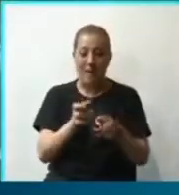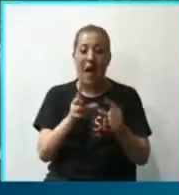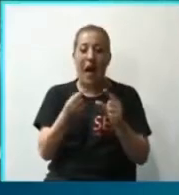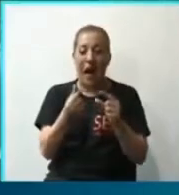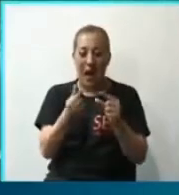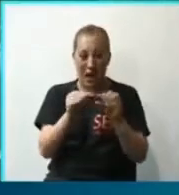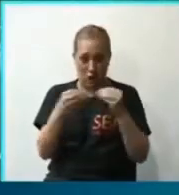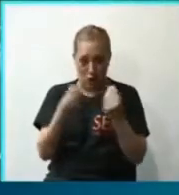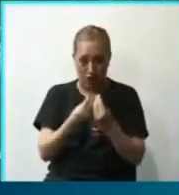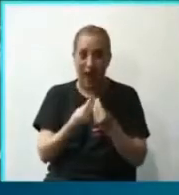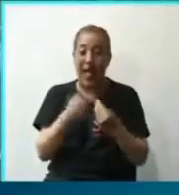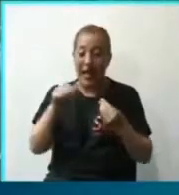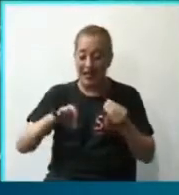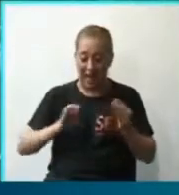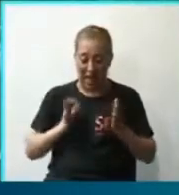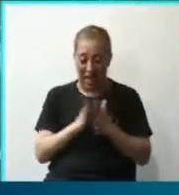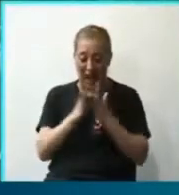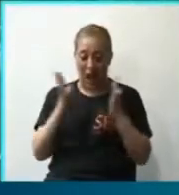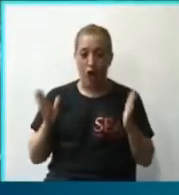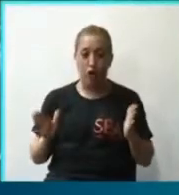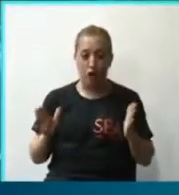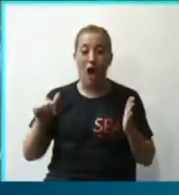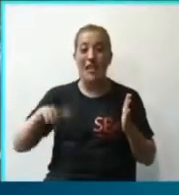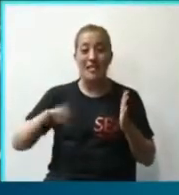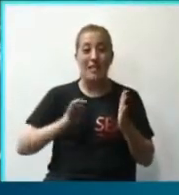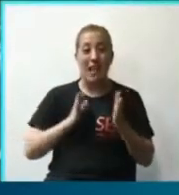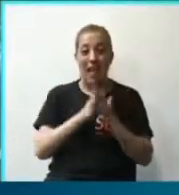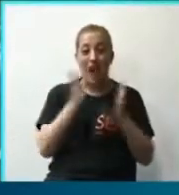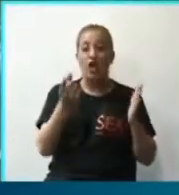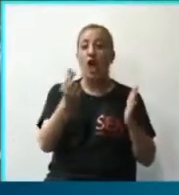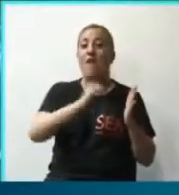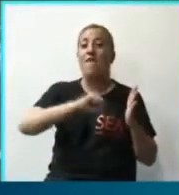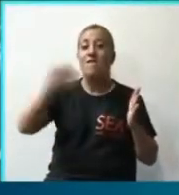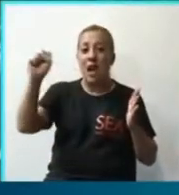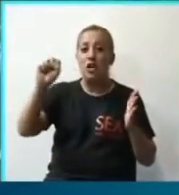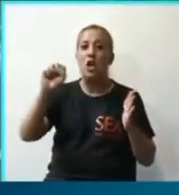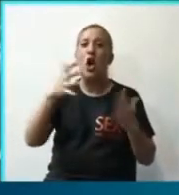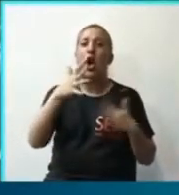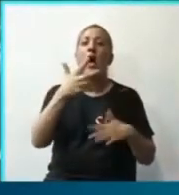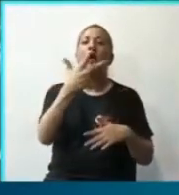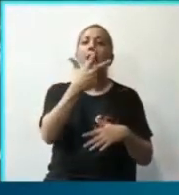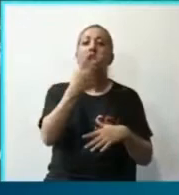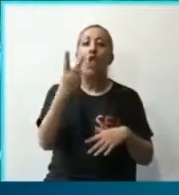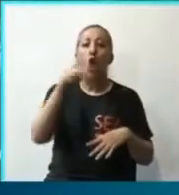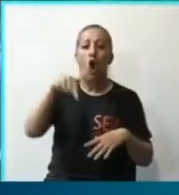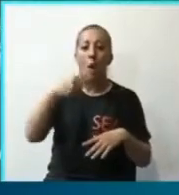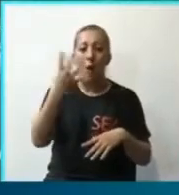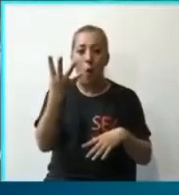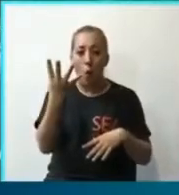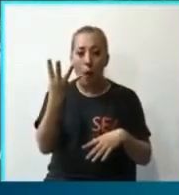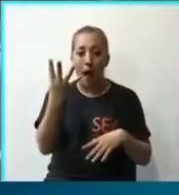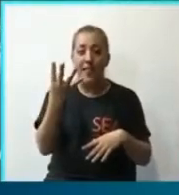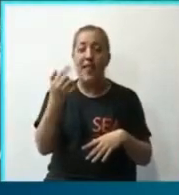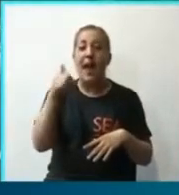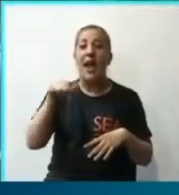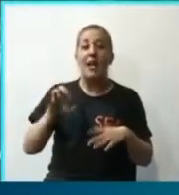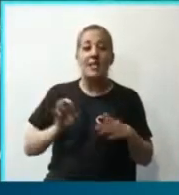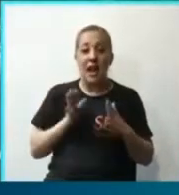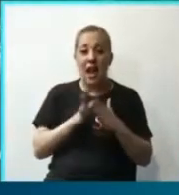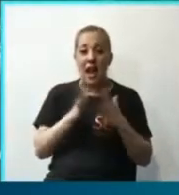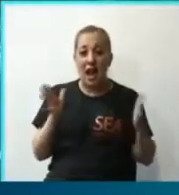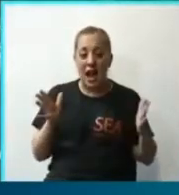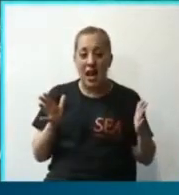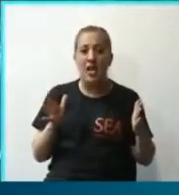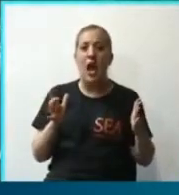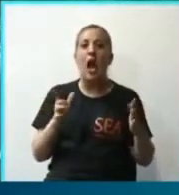En lo que va del año, en lo que va del año, la inflación acumulada es 32,4. Y en lo que va del año, los docentes